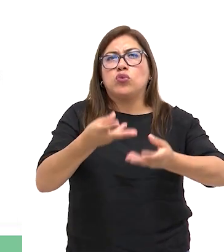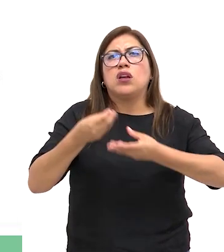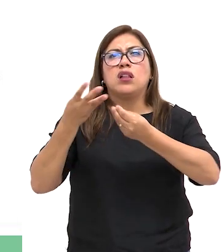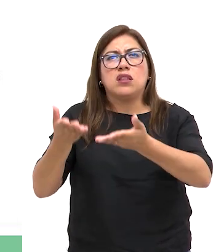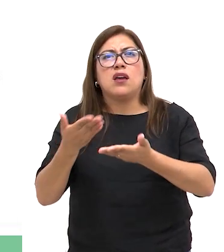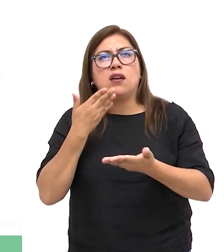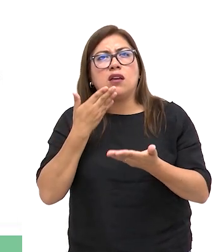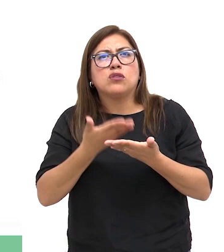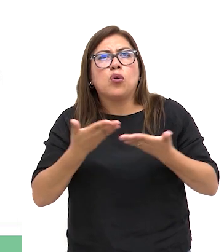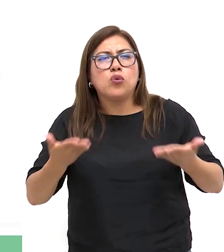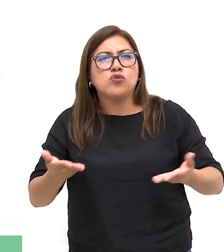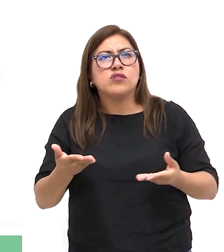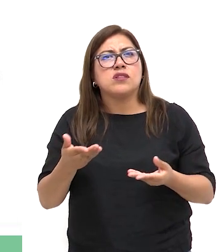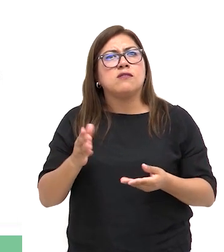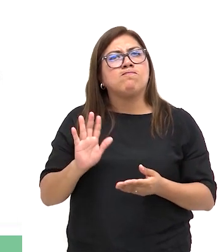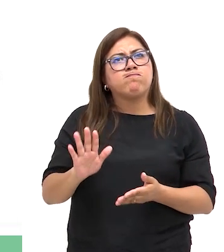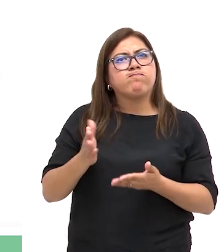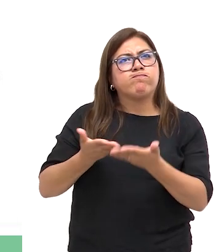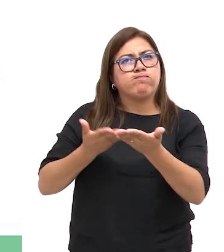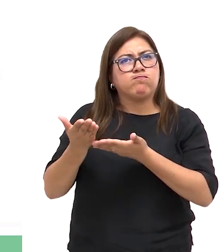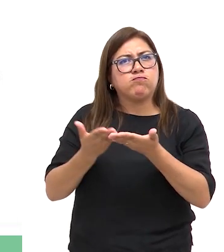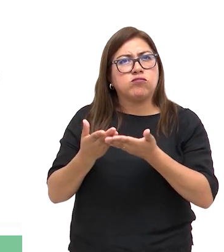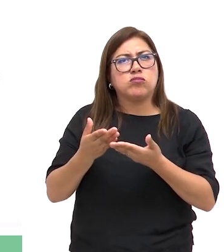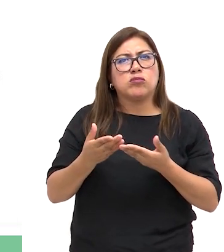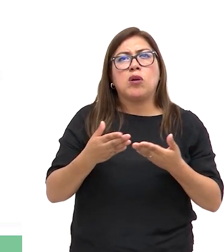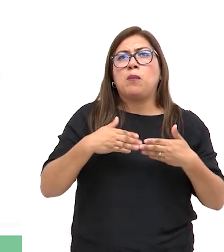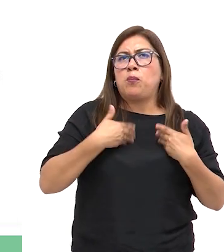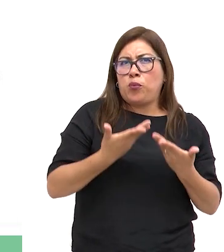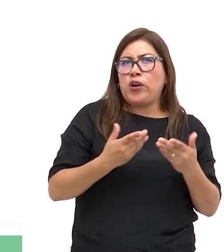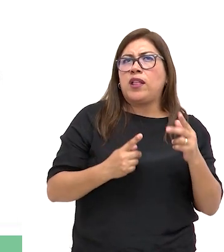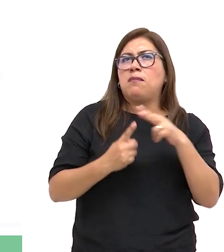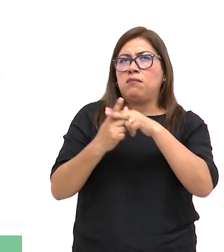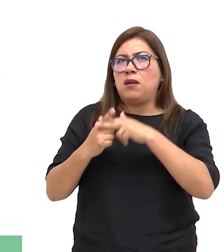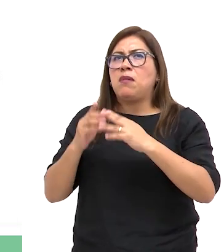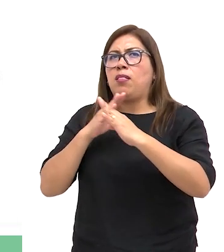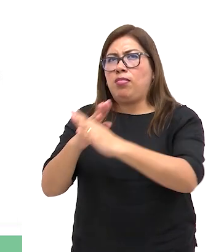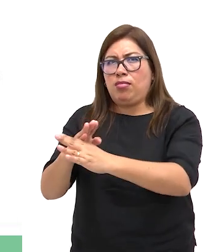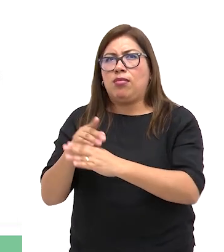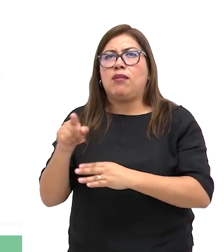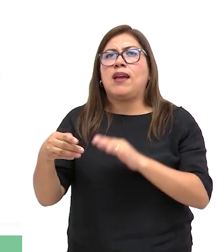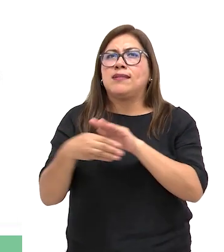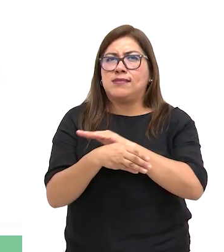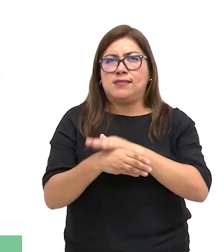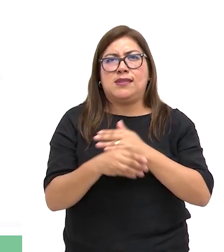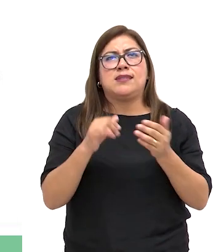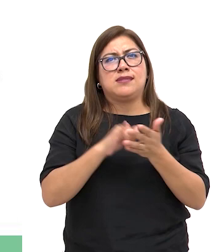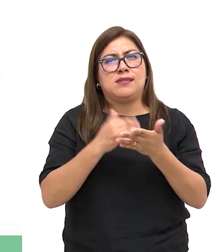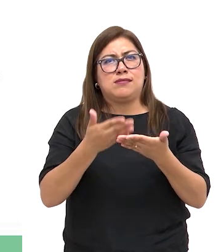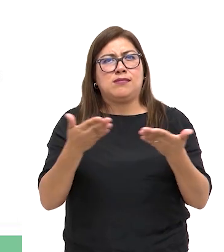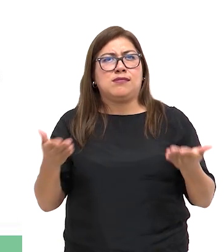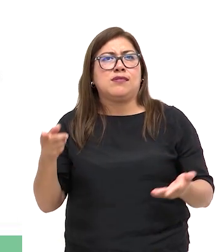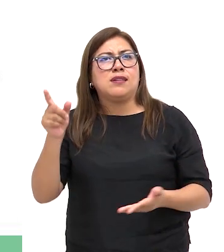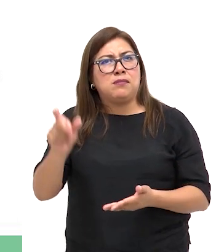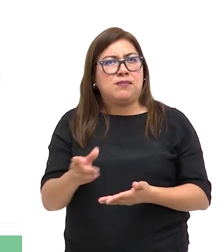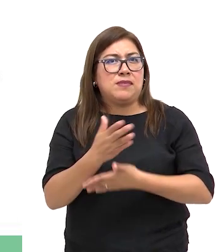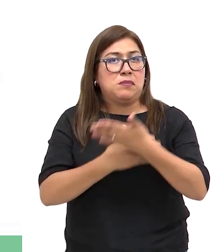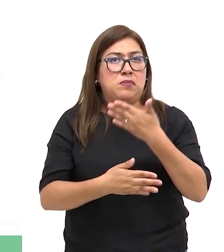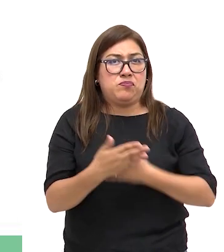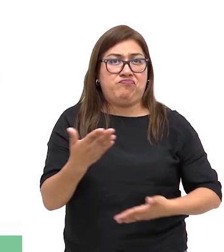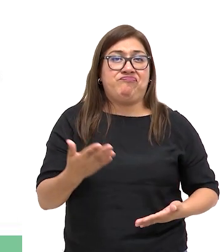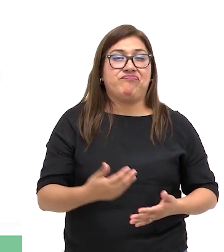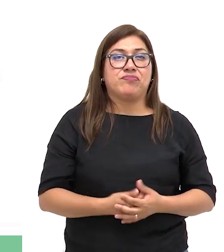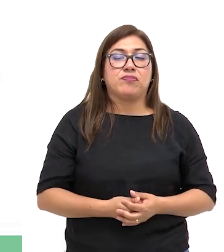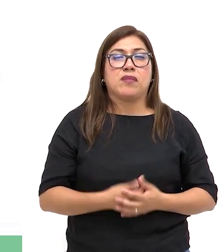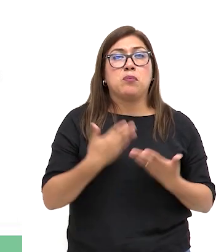entregamos los bienes y servicios puede generar barreras en el uso y en el acceso de estos, por parte de las personas con